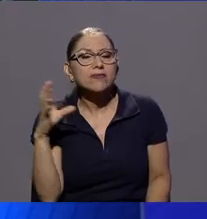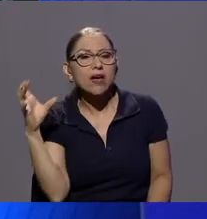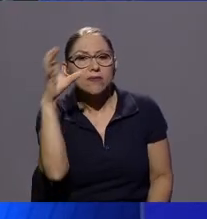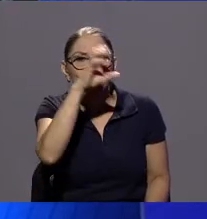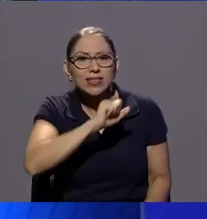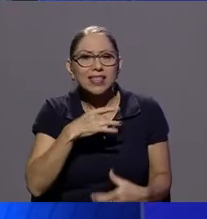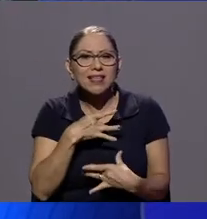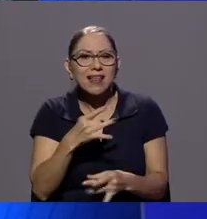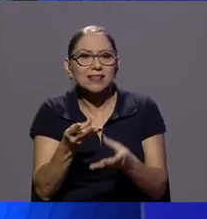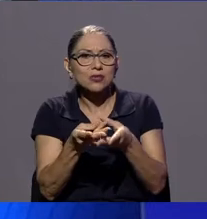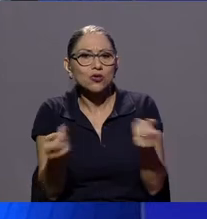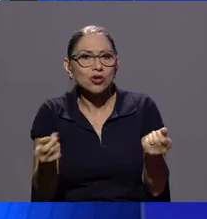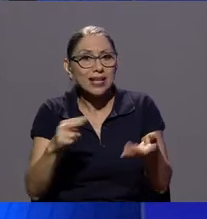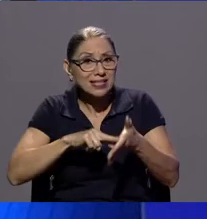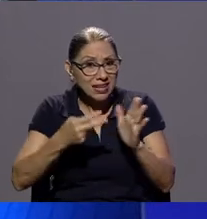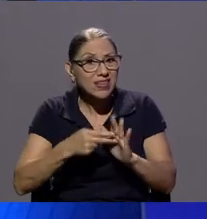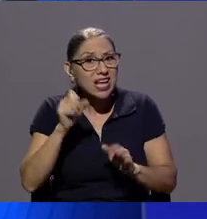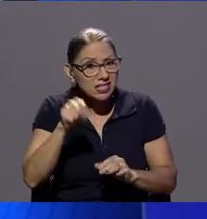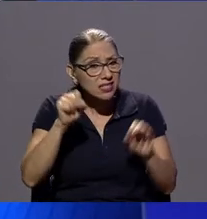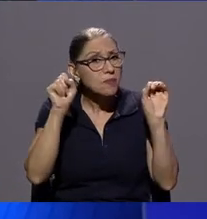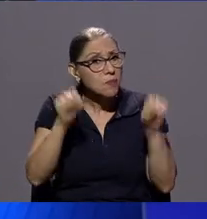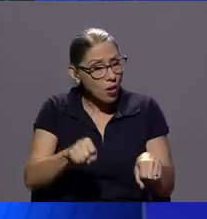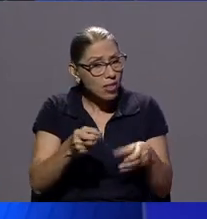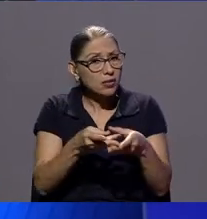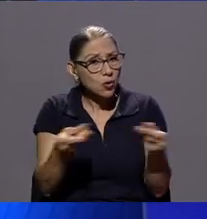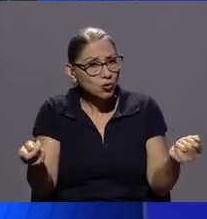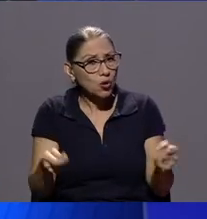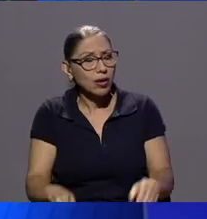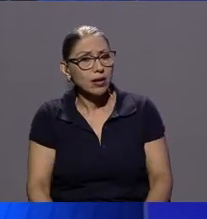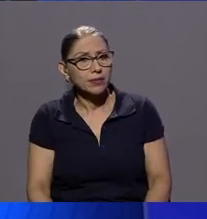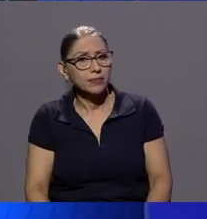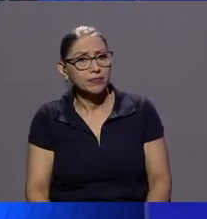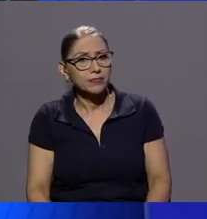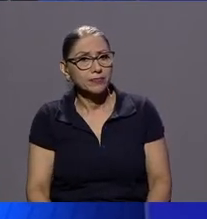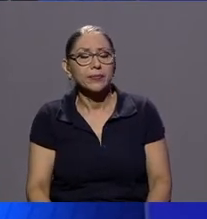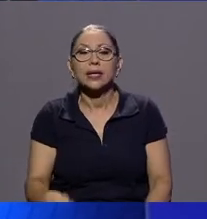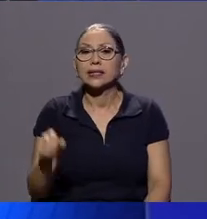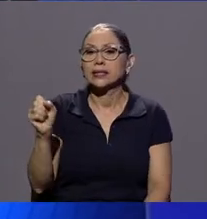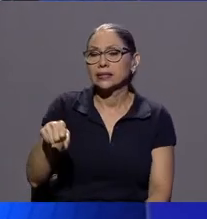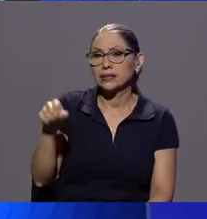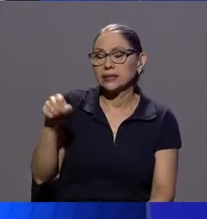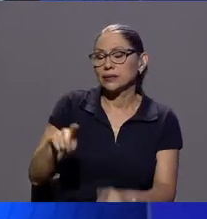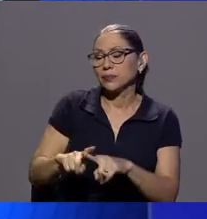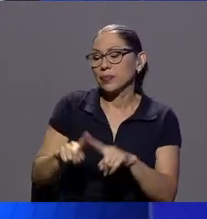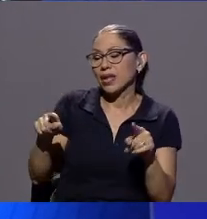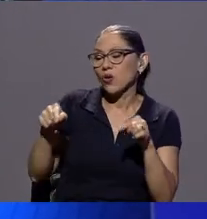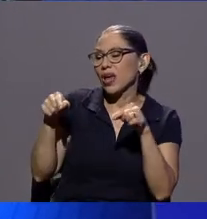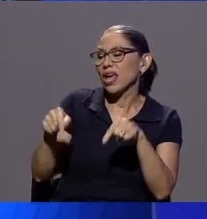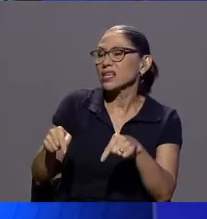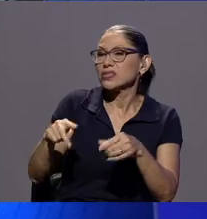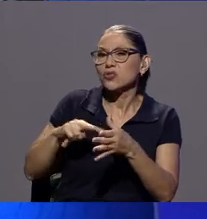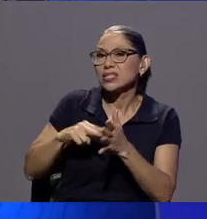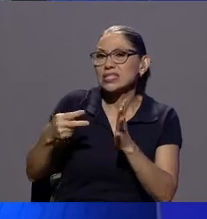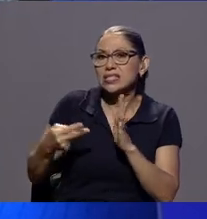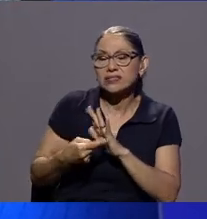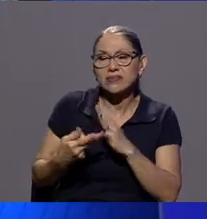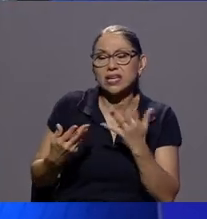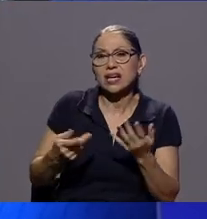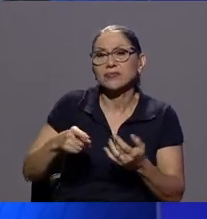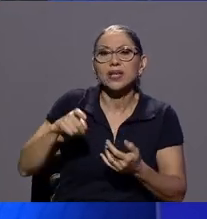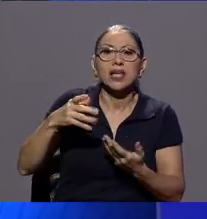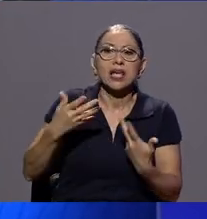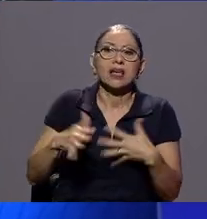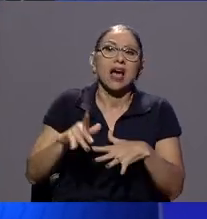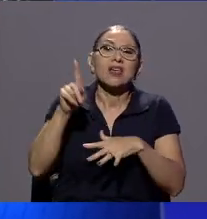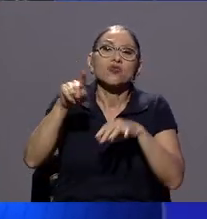decir que si se podía también si claro lo que pasa es que evidentemente esto lo que nos expone es a toda una infraestructura pública